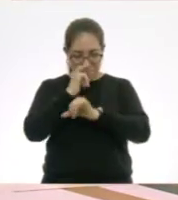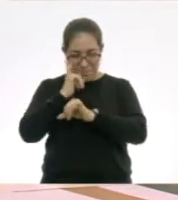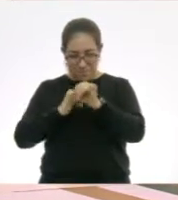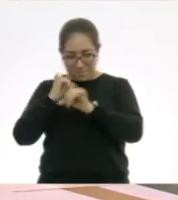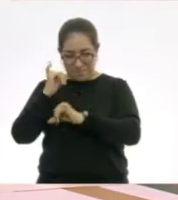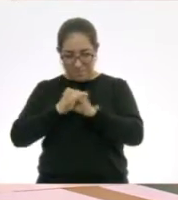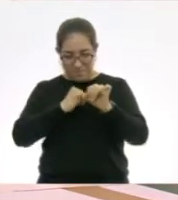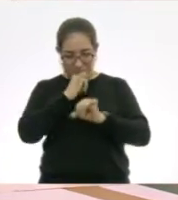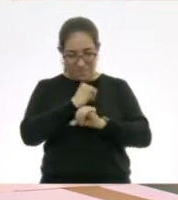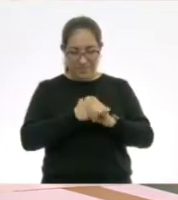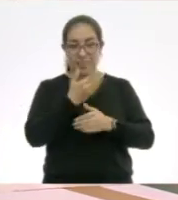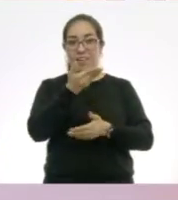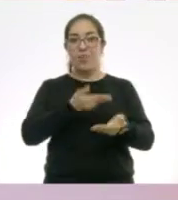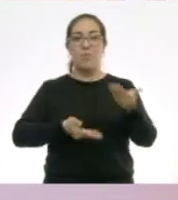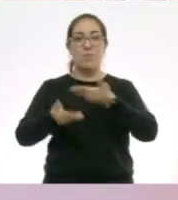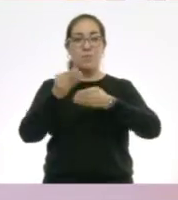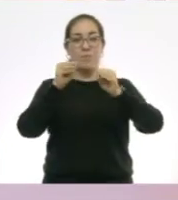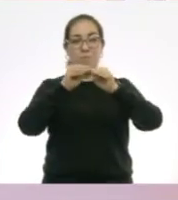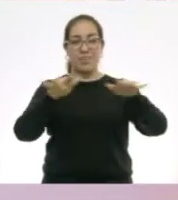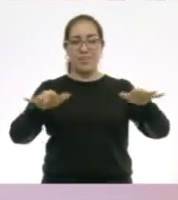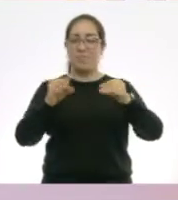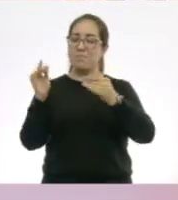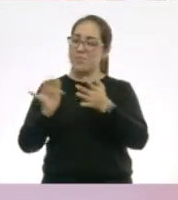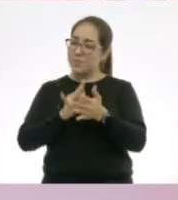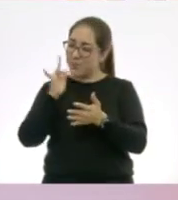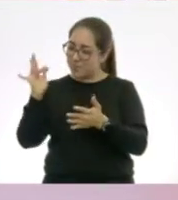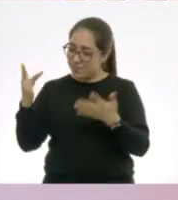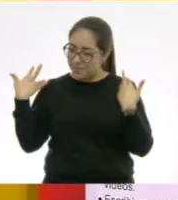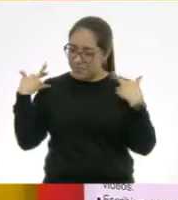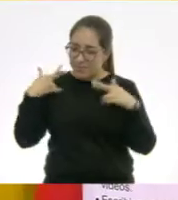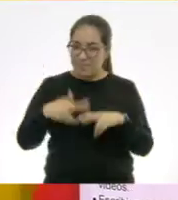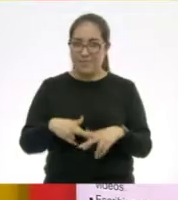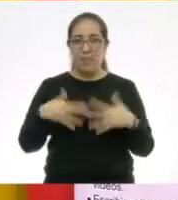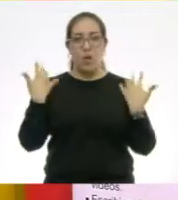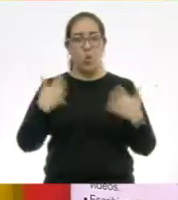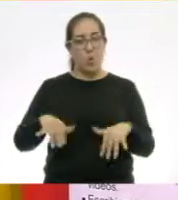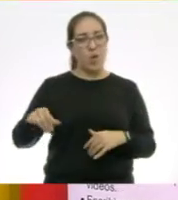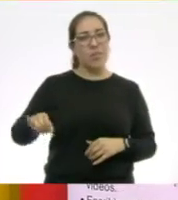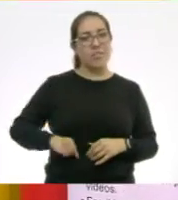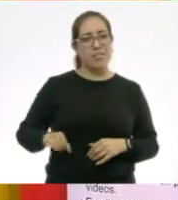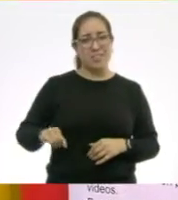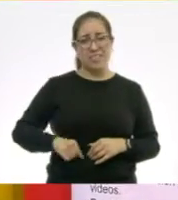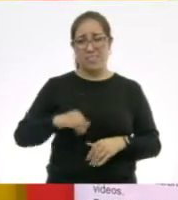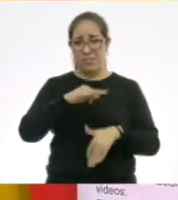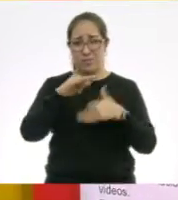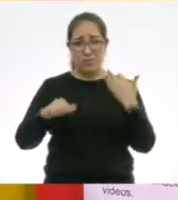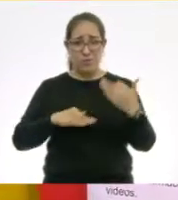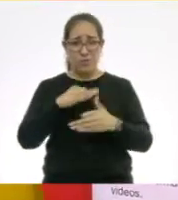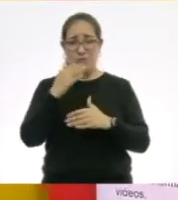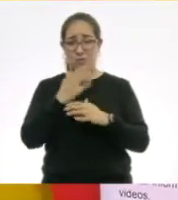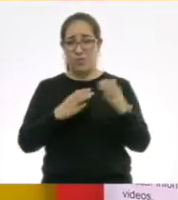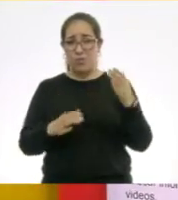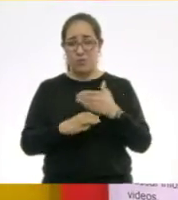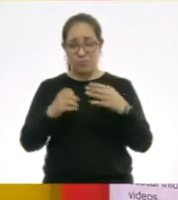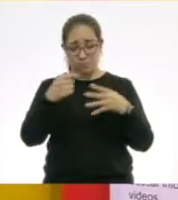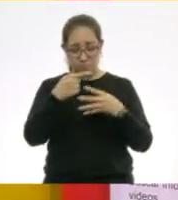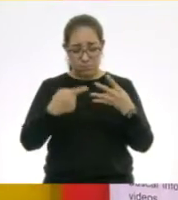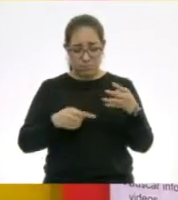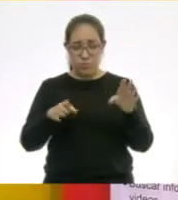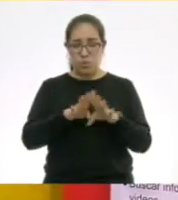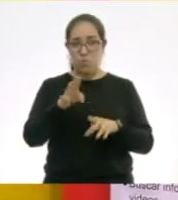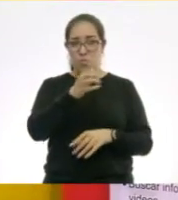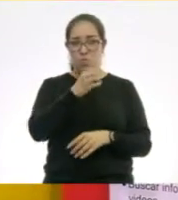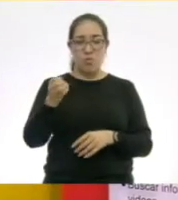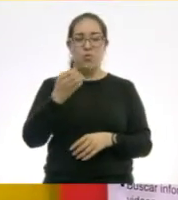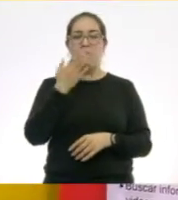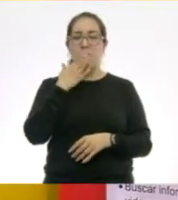además de compartir. Muchísimas gracias, Nuestro Ramiro. Es muy interesante todos los pasos que tenemos en cuenta para poder ser unos